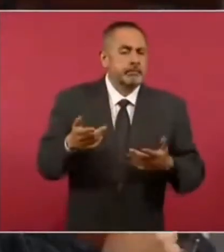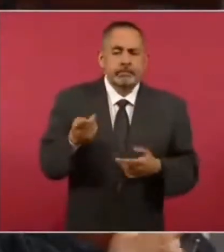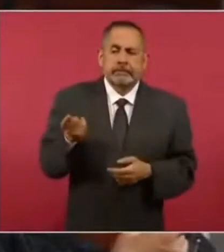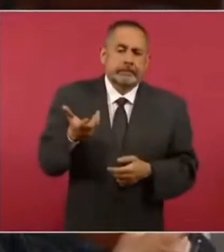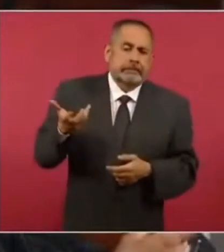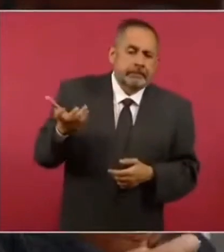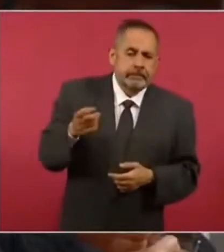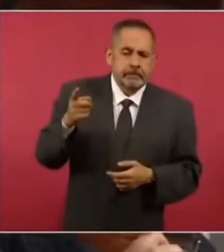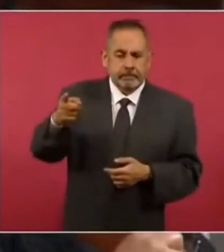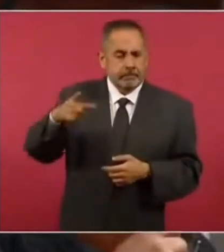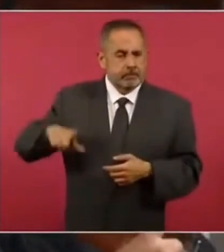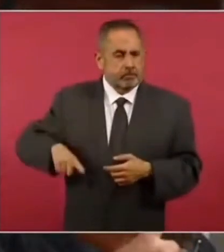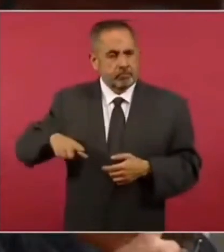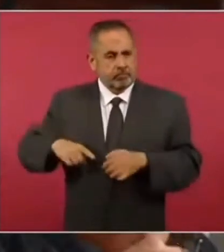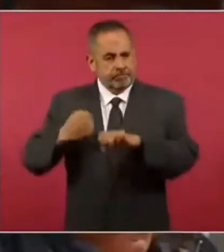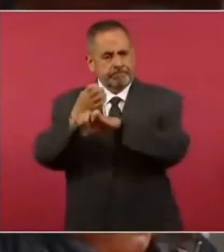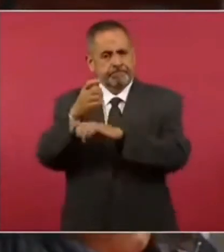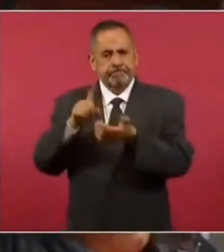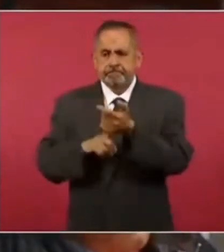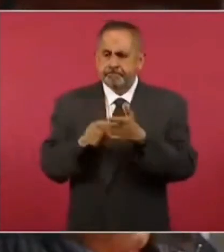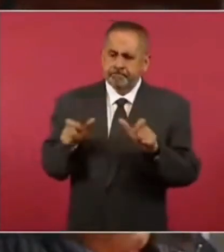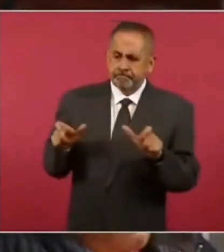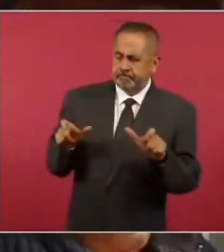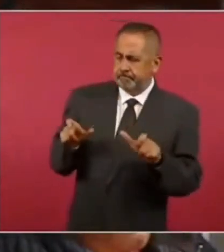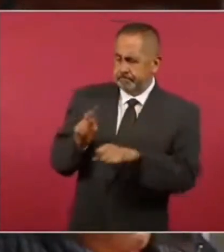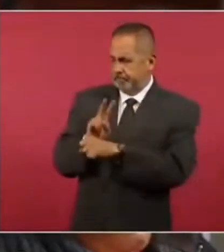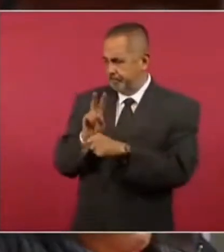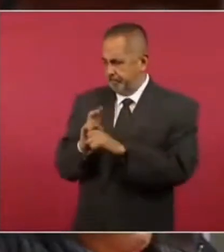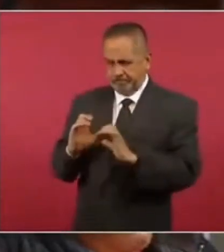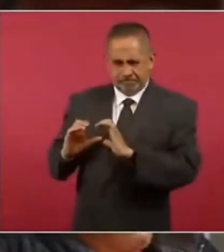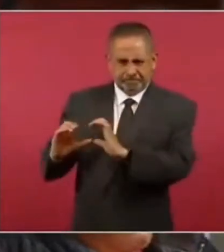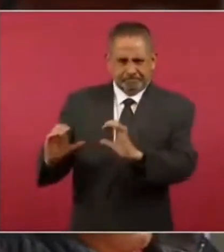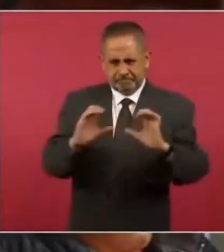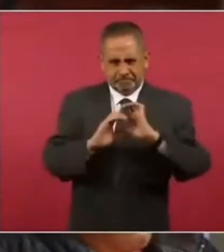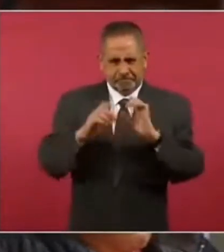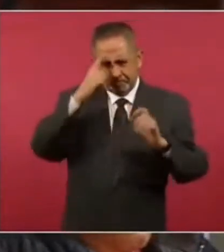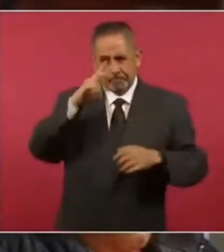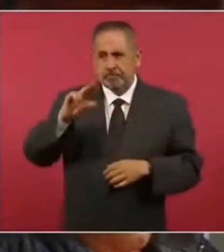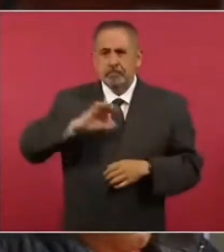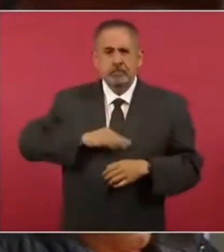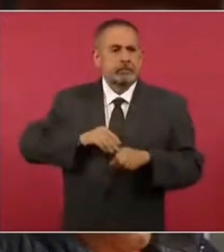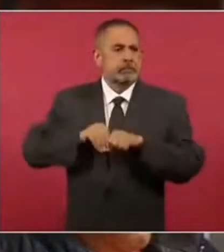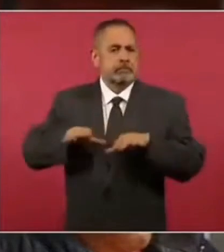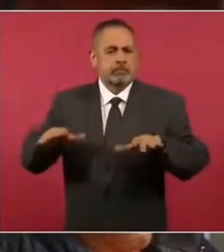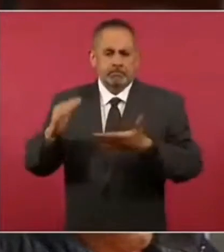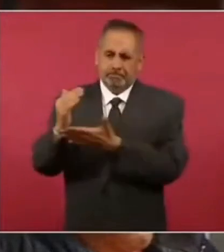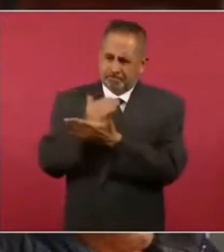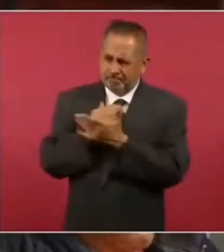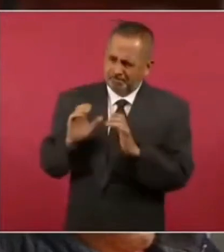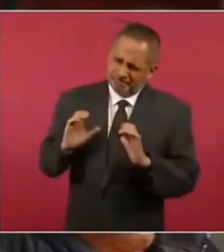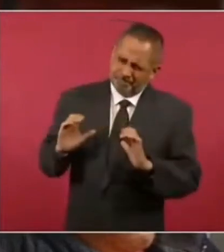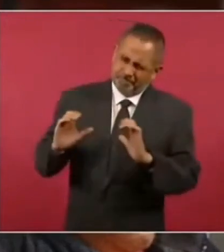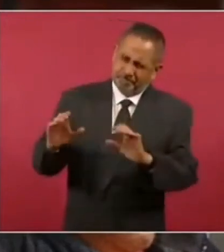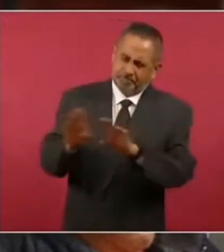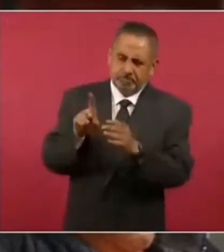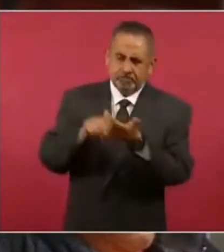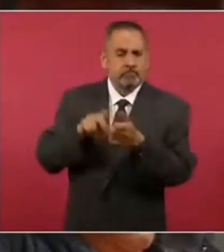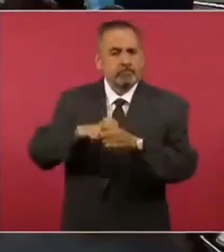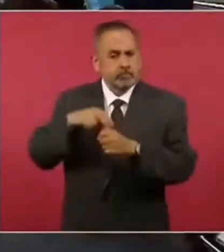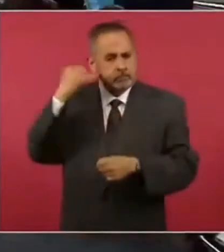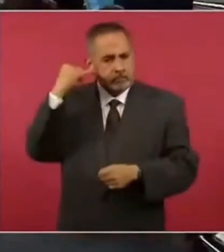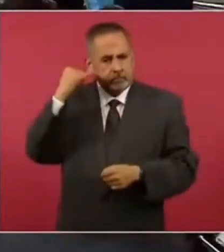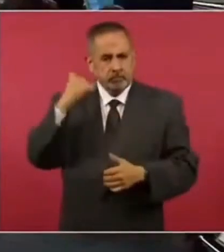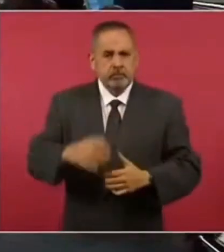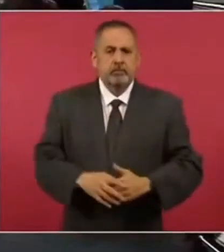está haciendo desde el gobierno del Estado para controlar la expansión, este crecimiento tremendo de grandes porcícolas en Yucatán.